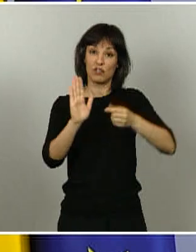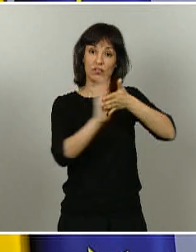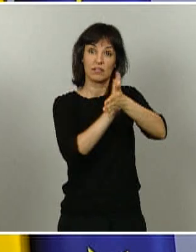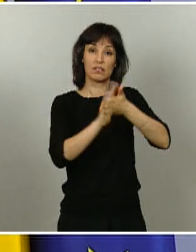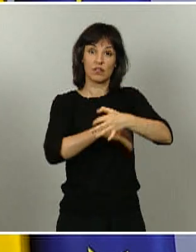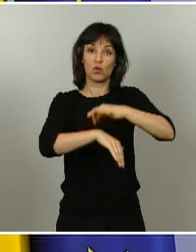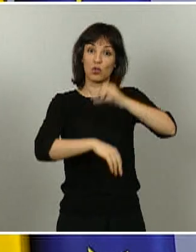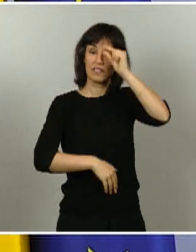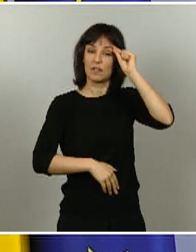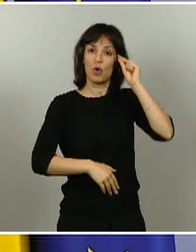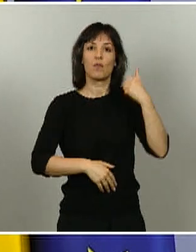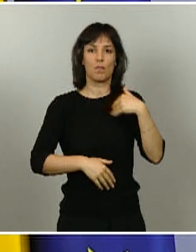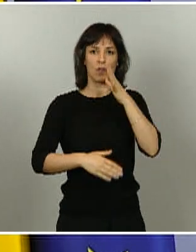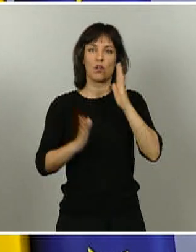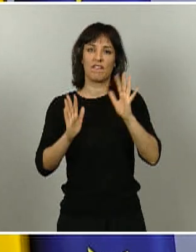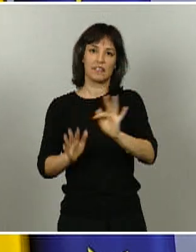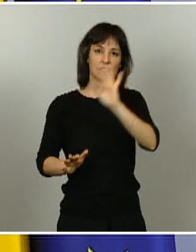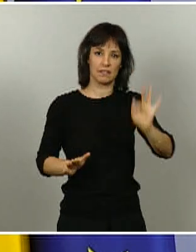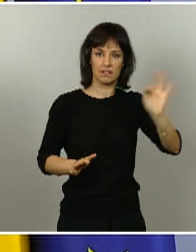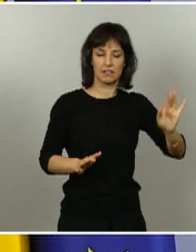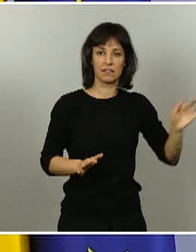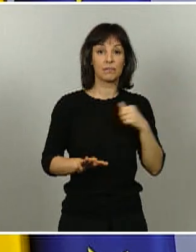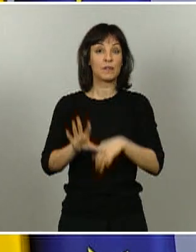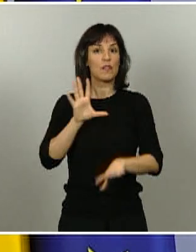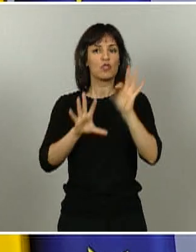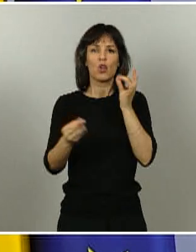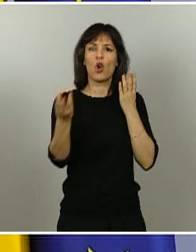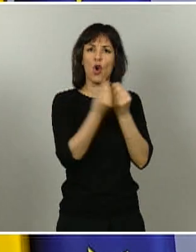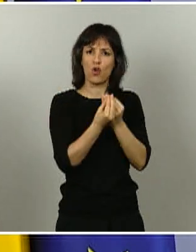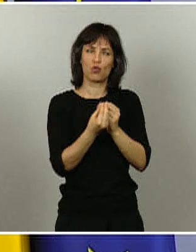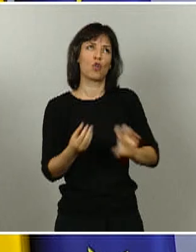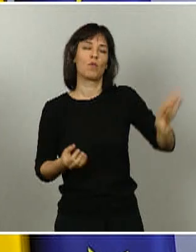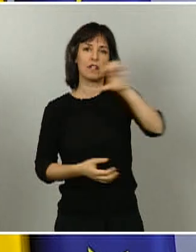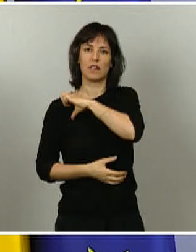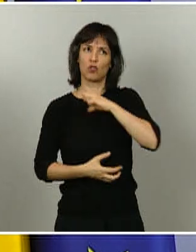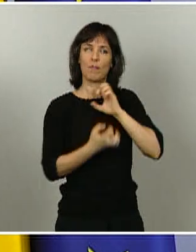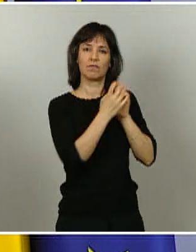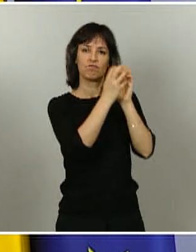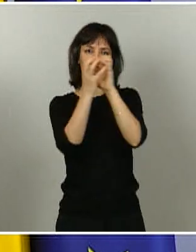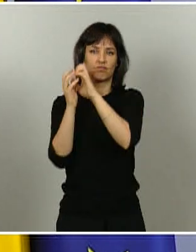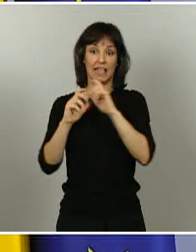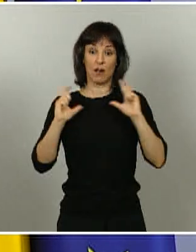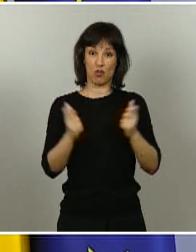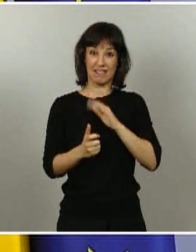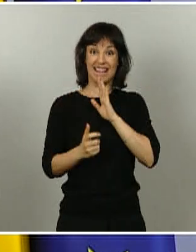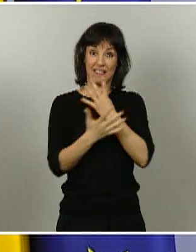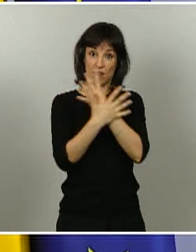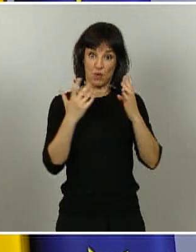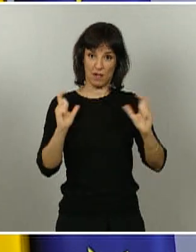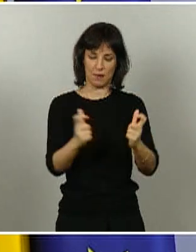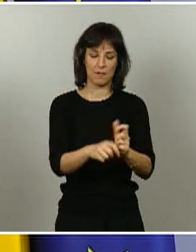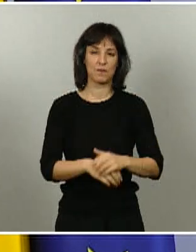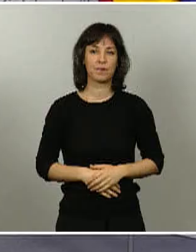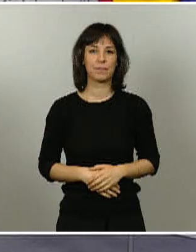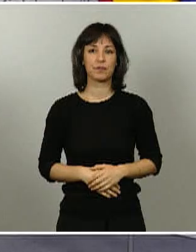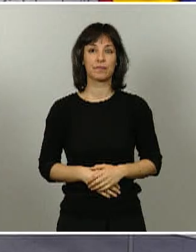y la decisión se ha tomado conjuntamente con las comunidades autónomas en estas reuniones bilaterales. El estado de la situación, el mapa actual